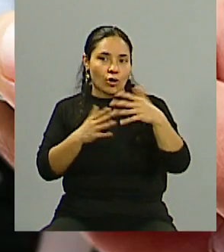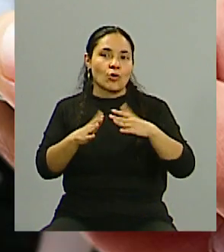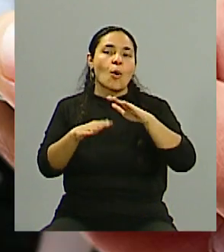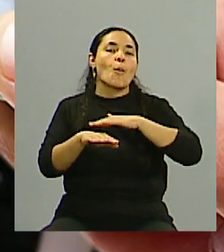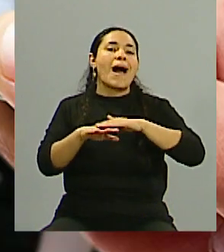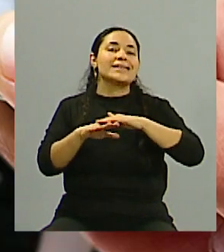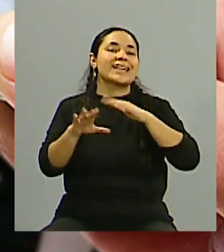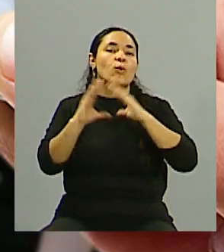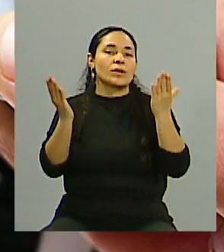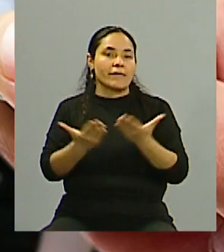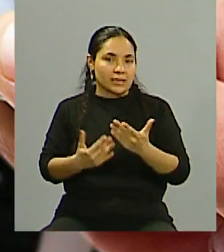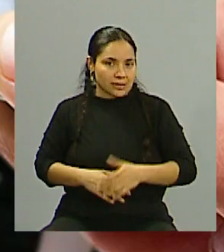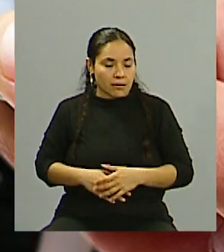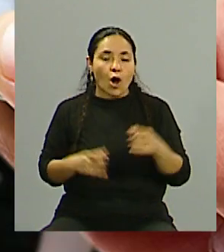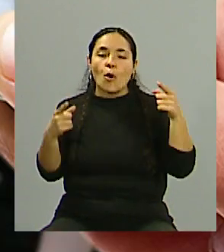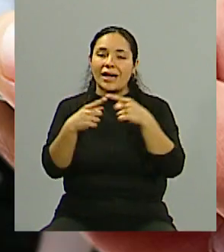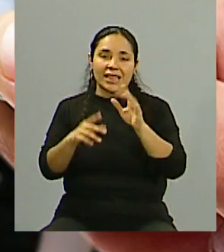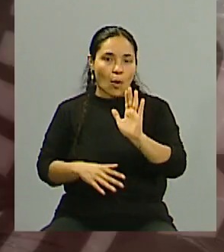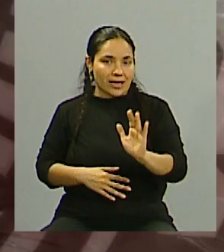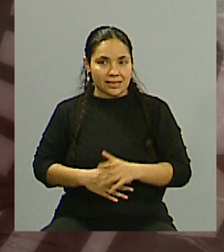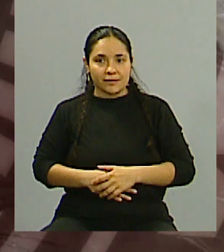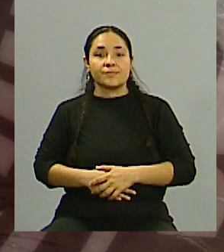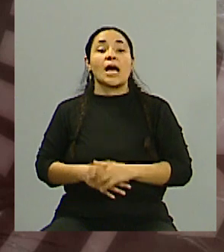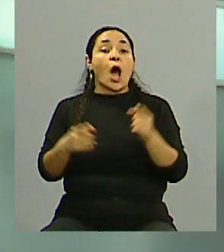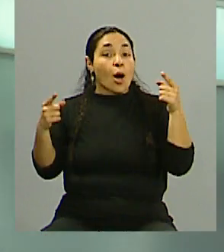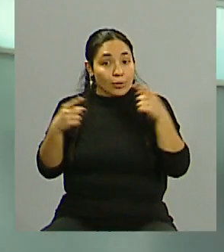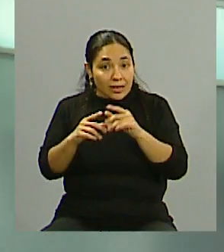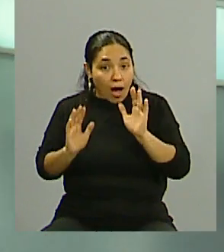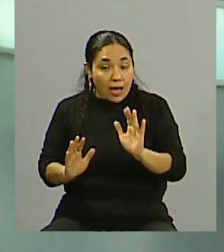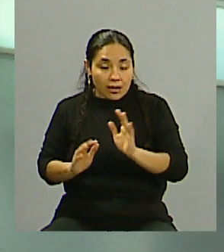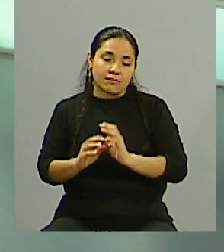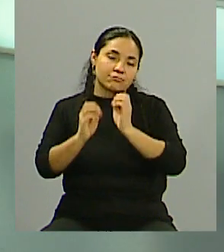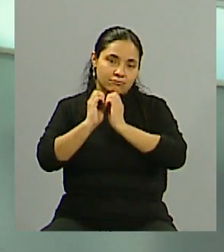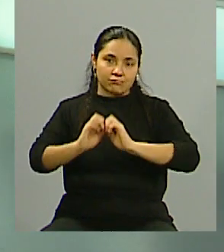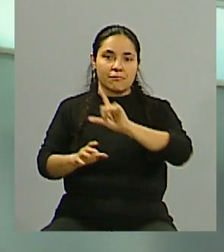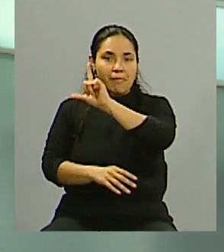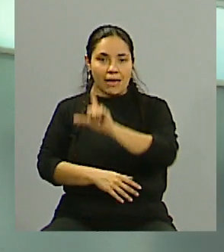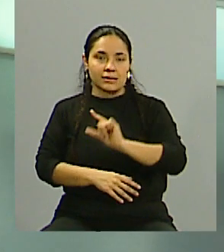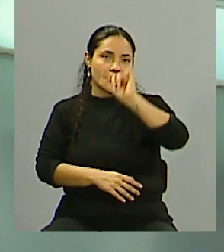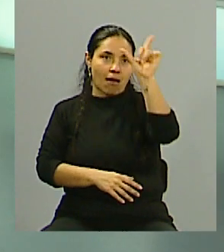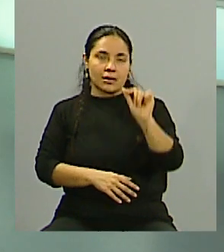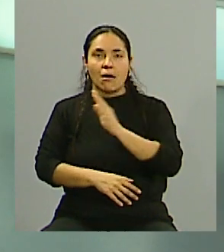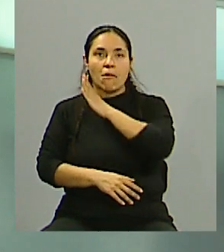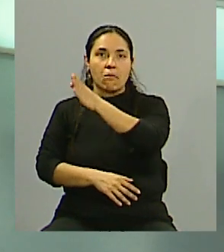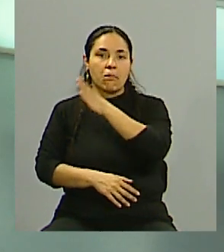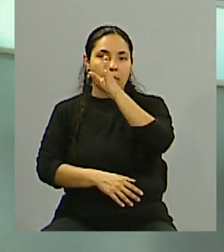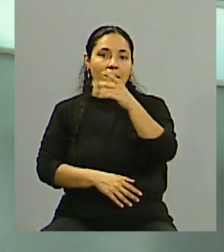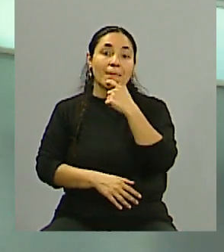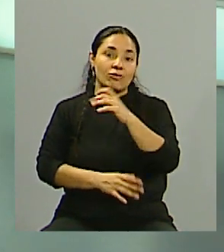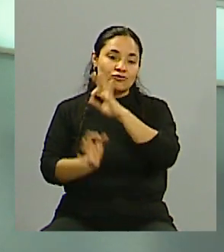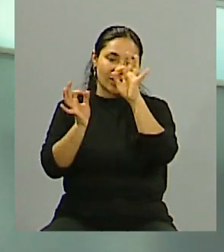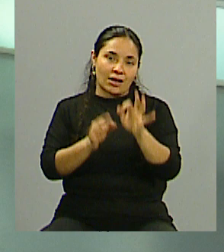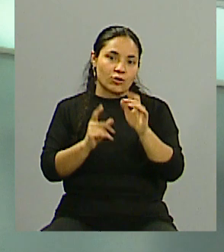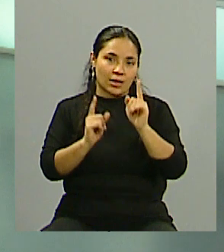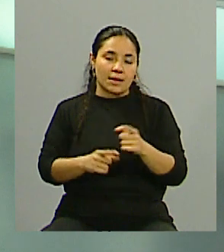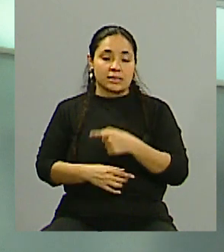Este era el objetivo. Con ese objetivo, con ese speech, empezaron a recorrer países y llegaron a Mendoza. Y cuando llegaron a